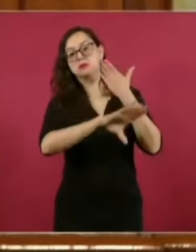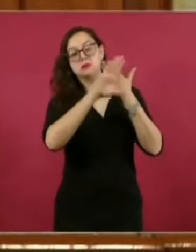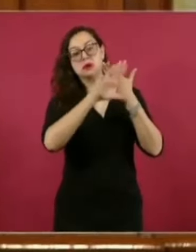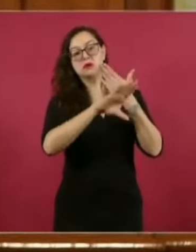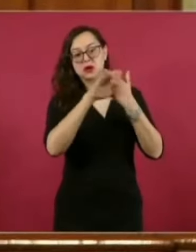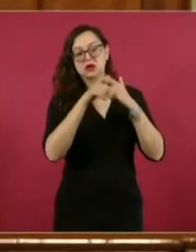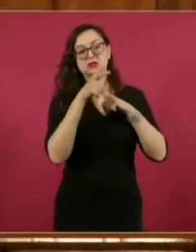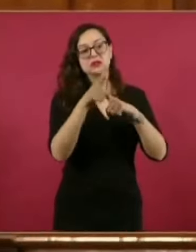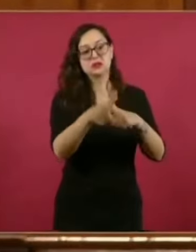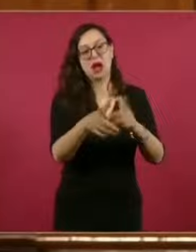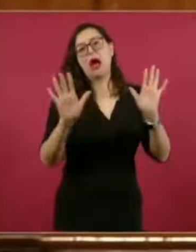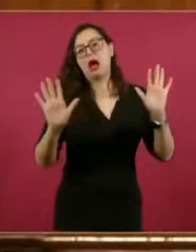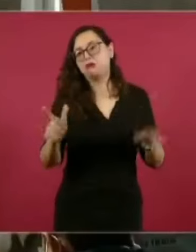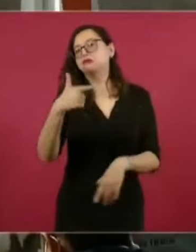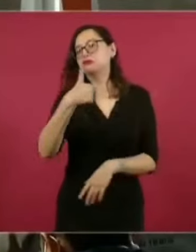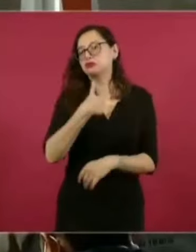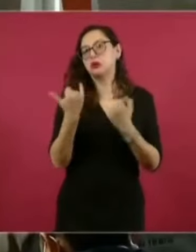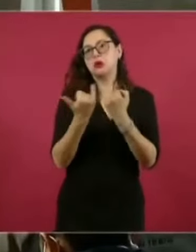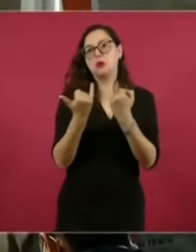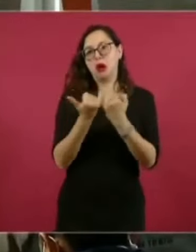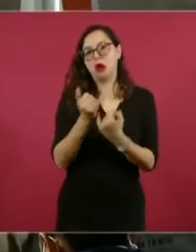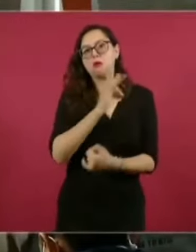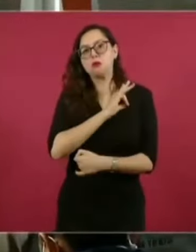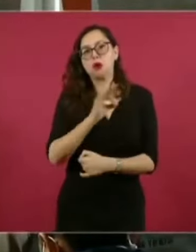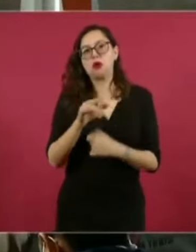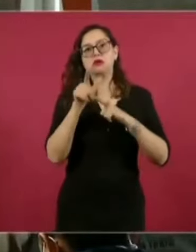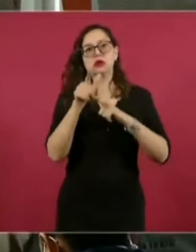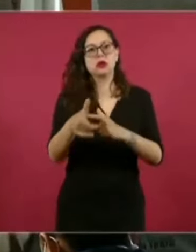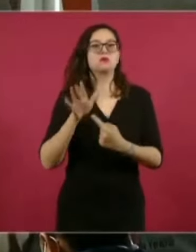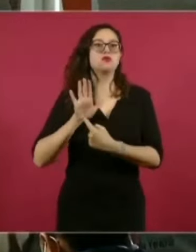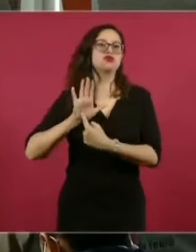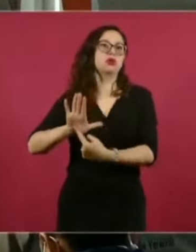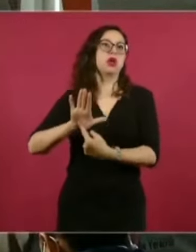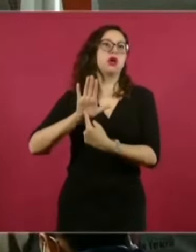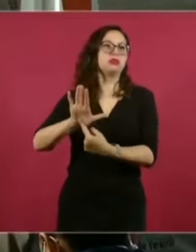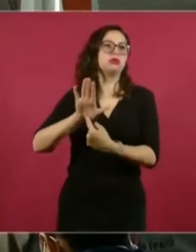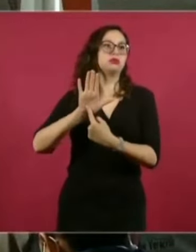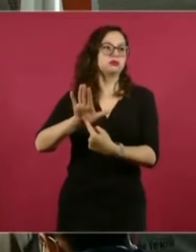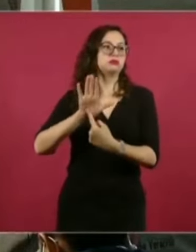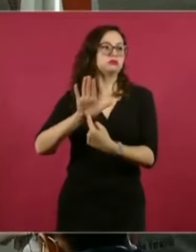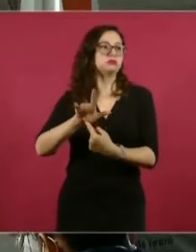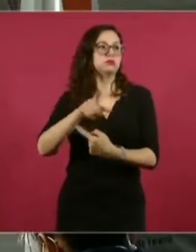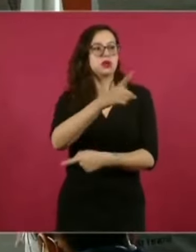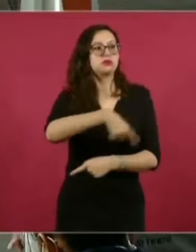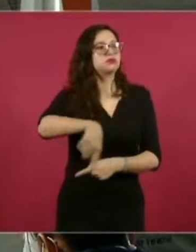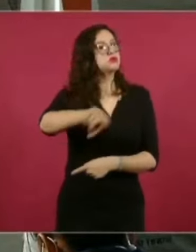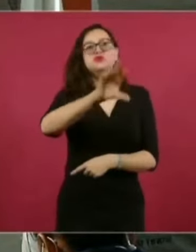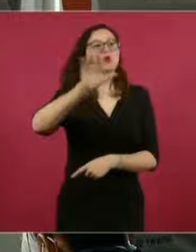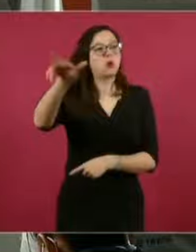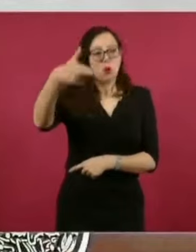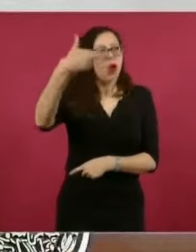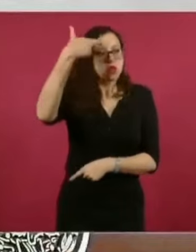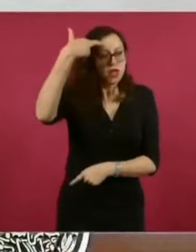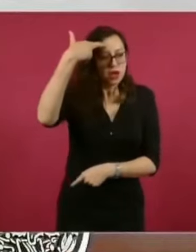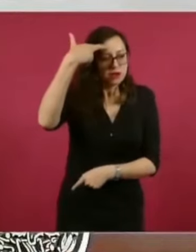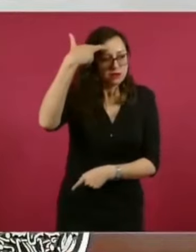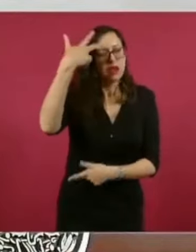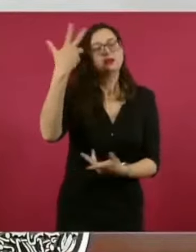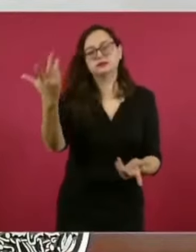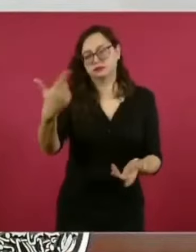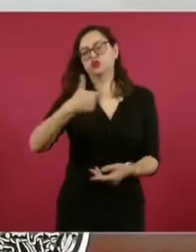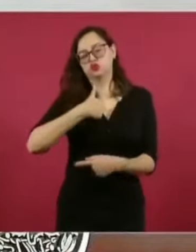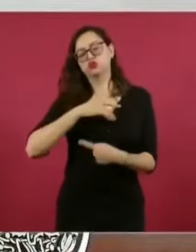de seguir insistiendo de cómo era el poder